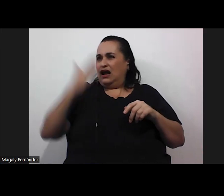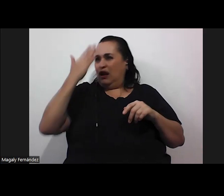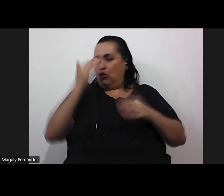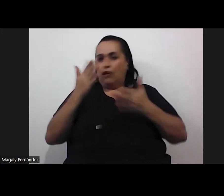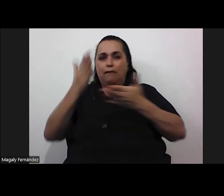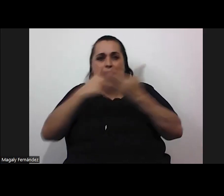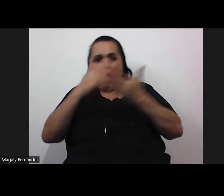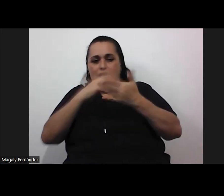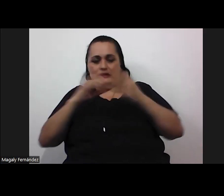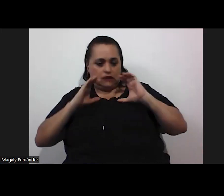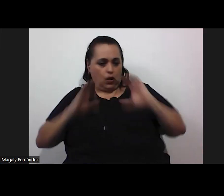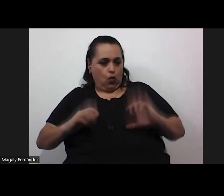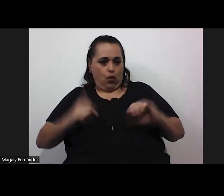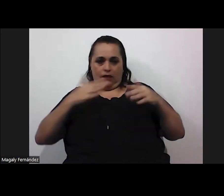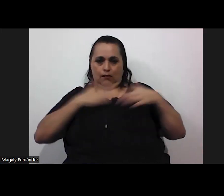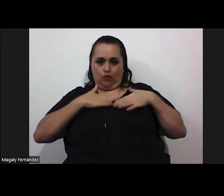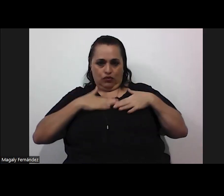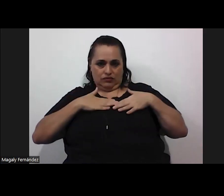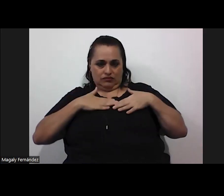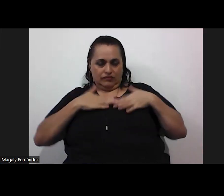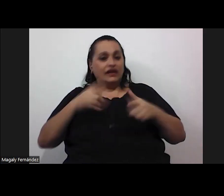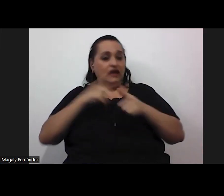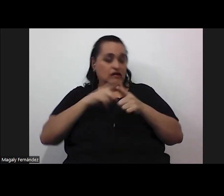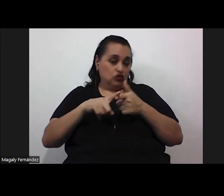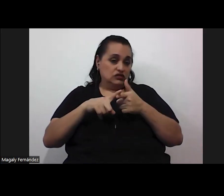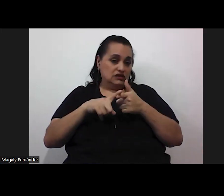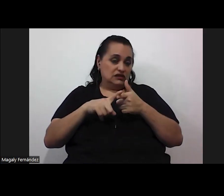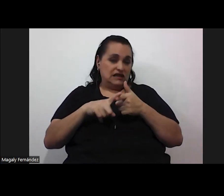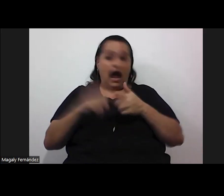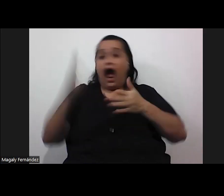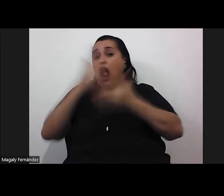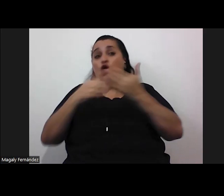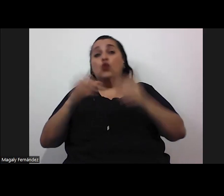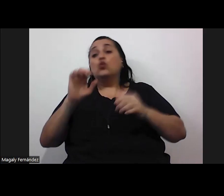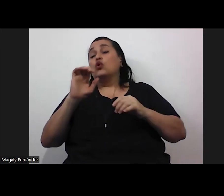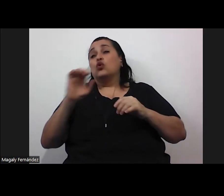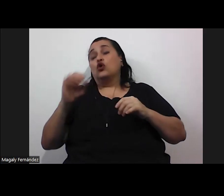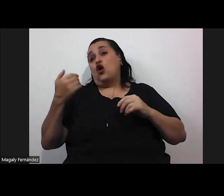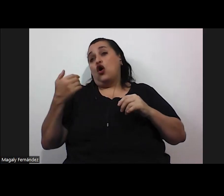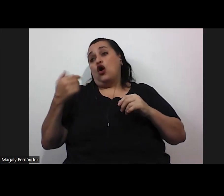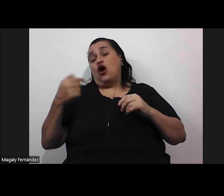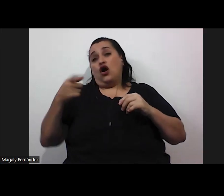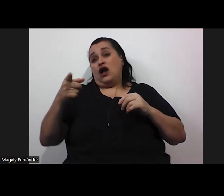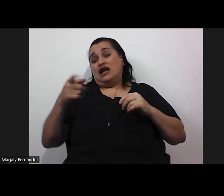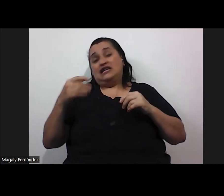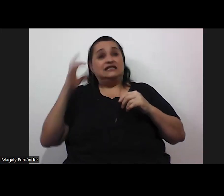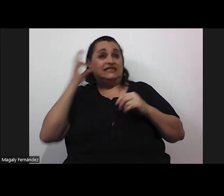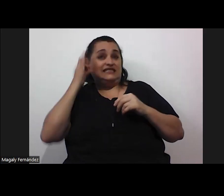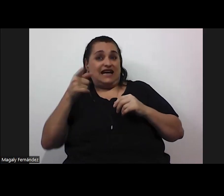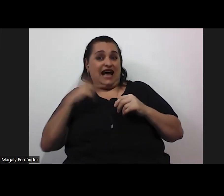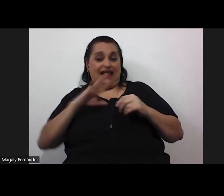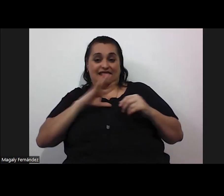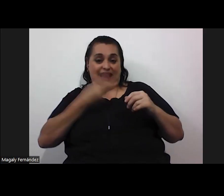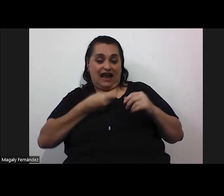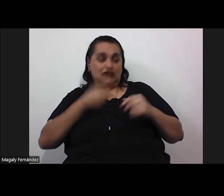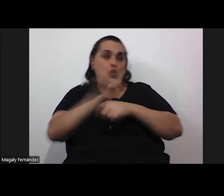anatómicas de su propio cuerpo entonces tal vez algún chico trans quiere disimular sus pechos entonces se le permite utilizar tal vez una